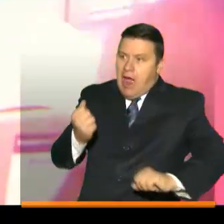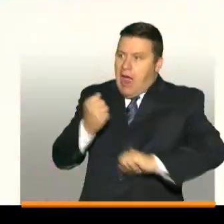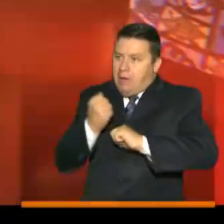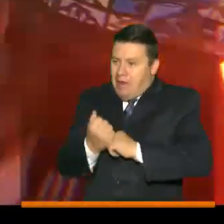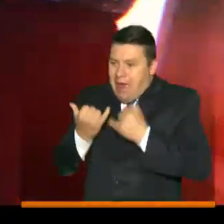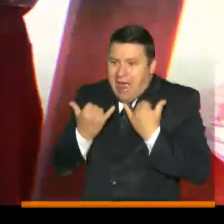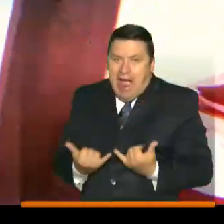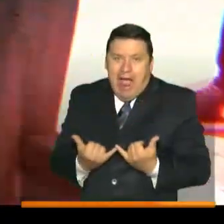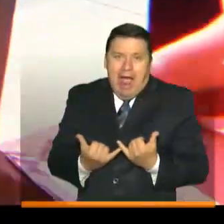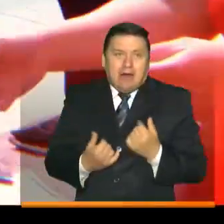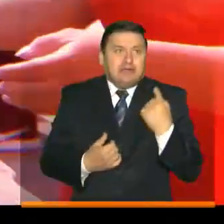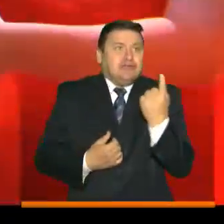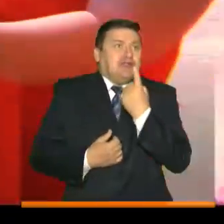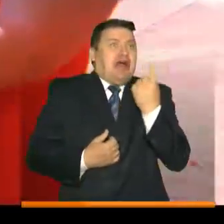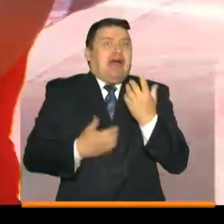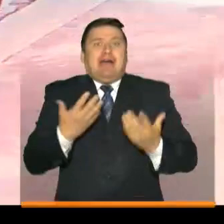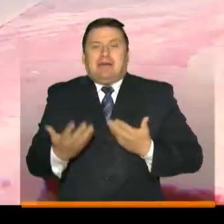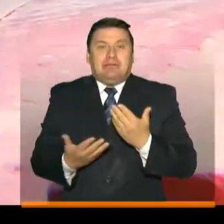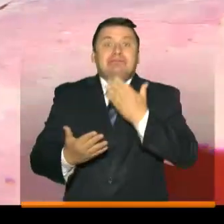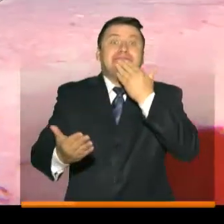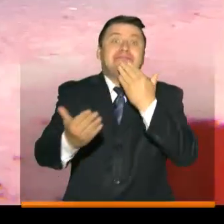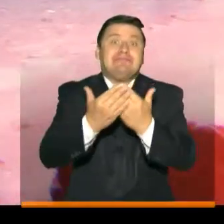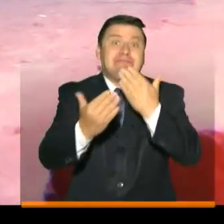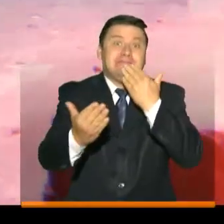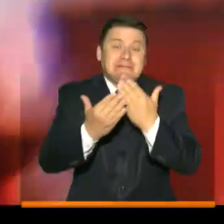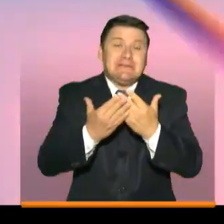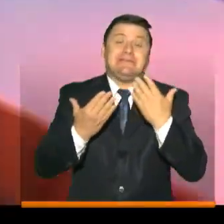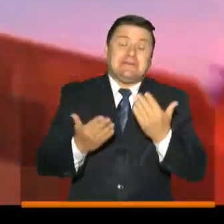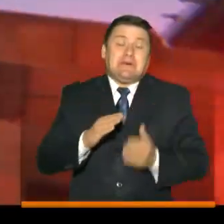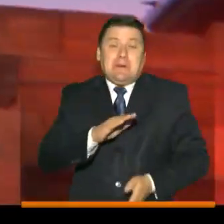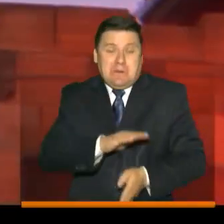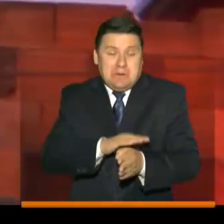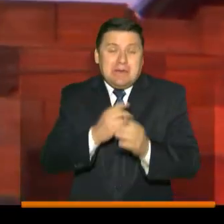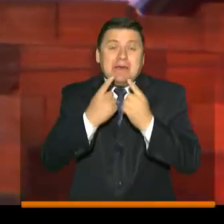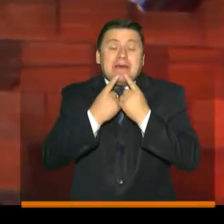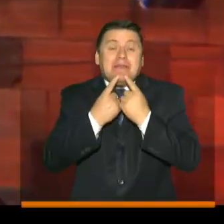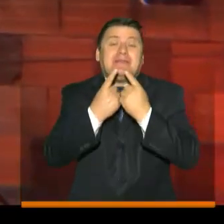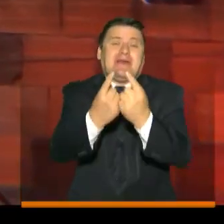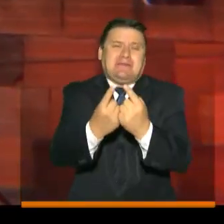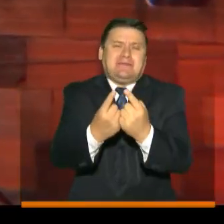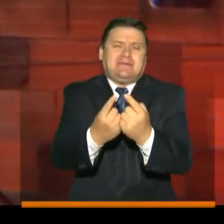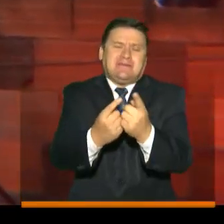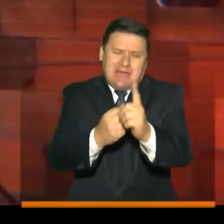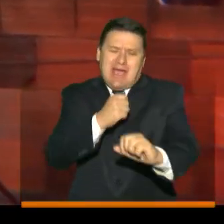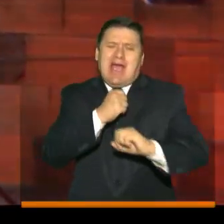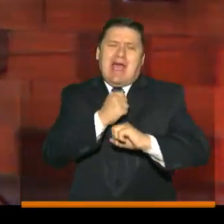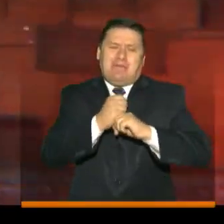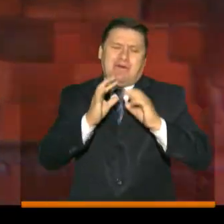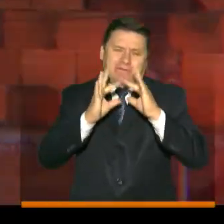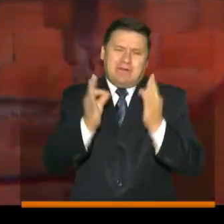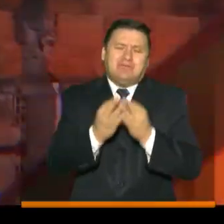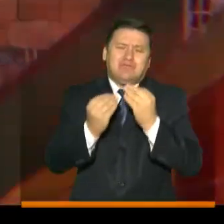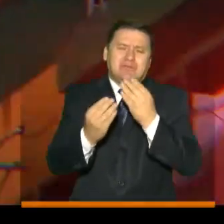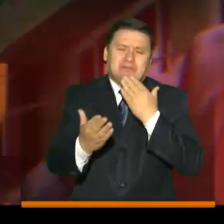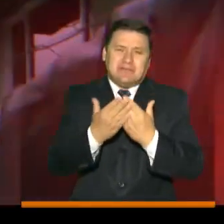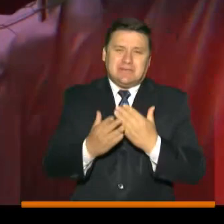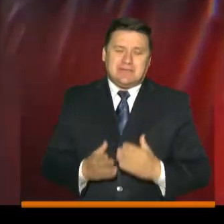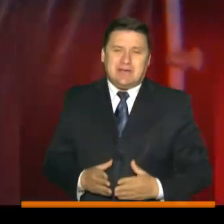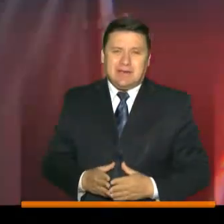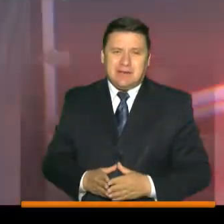momento desamparadas. Agradecerle a ellos y seguir diciéndoles que sigan apoyando a estas familias. Muchas gracias.